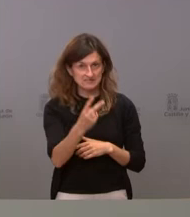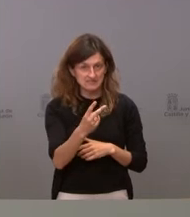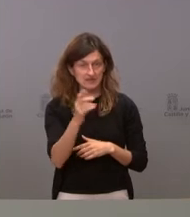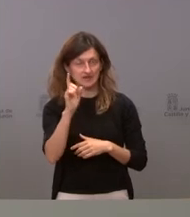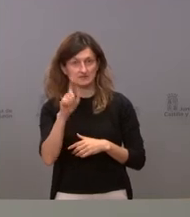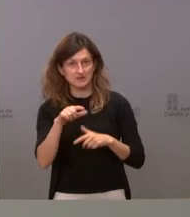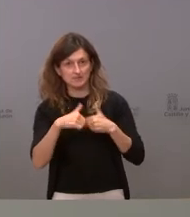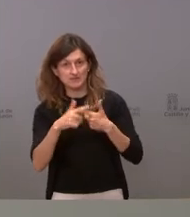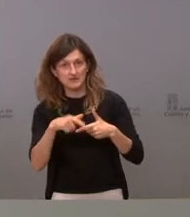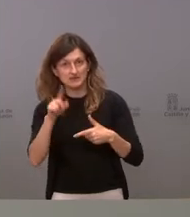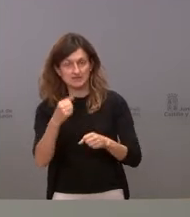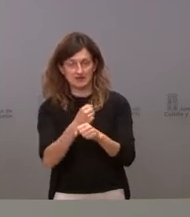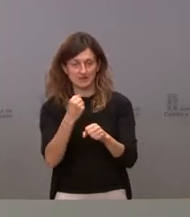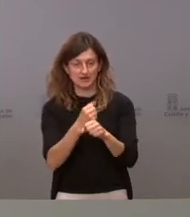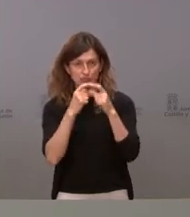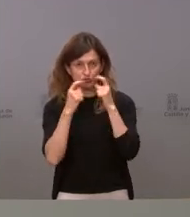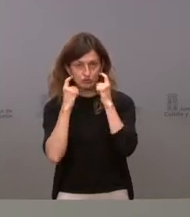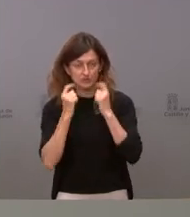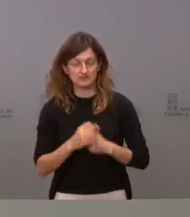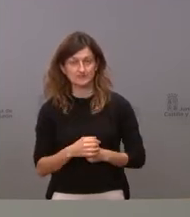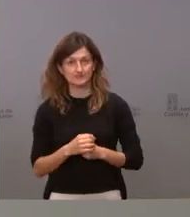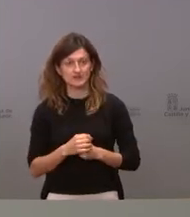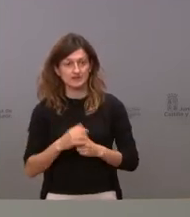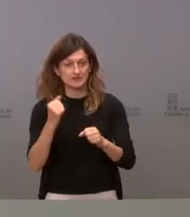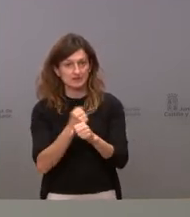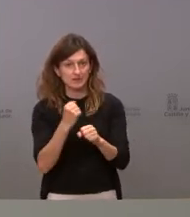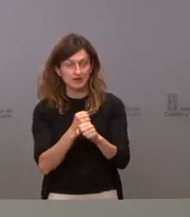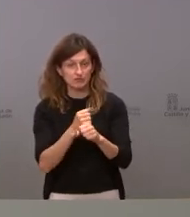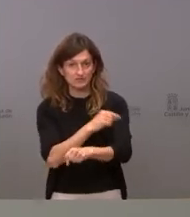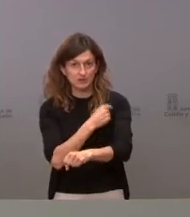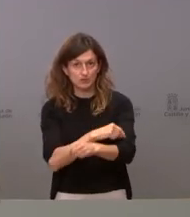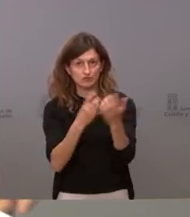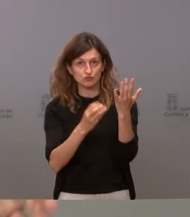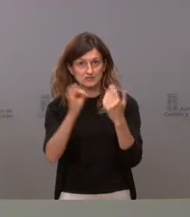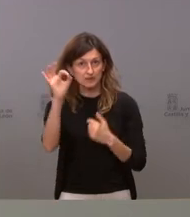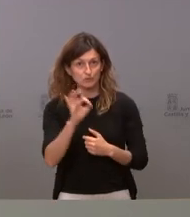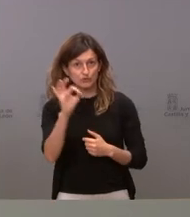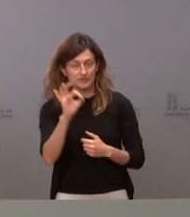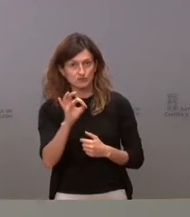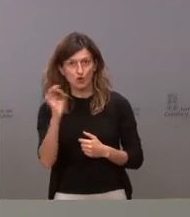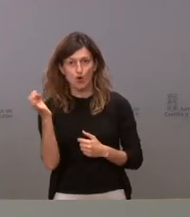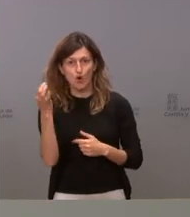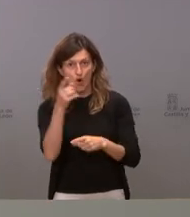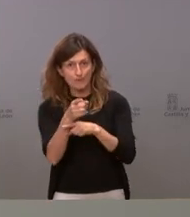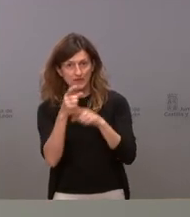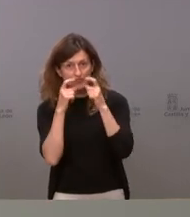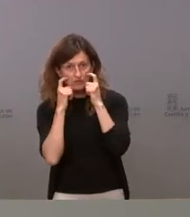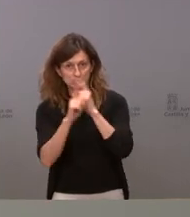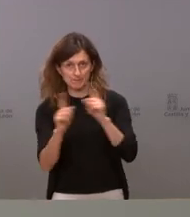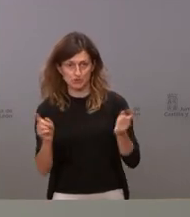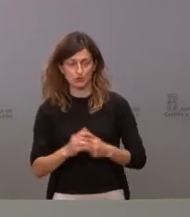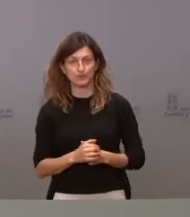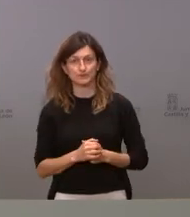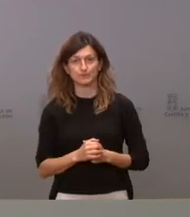sus trabajadores. Trabajadores esenciales que estén vacunados al 80%, tampoco será obligatoria. Por nuestra parte,